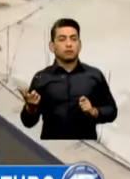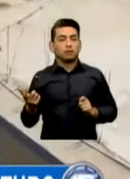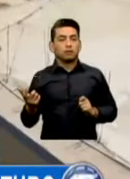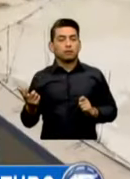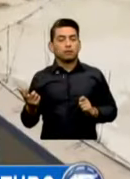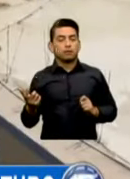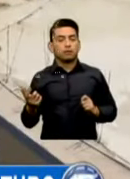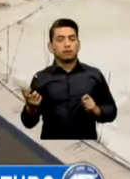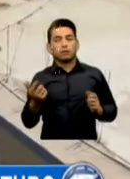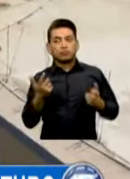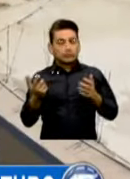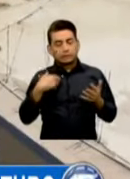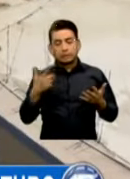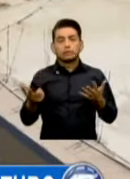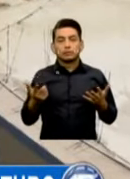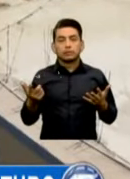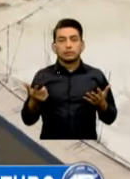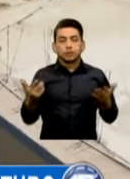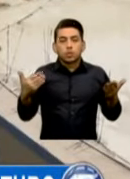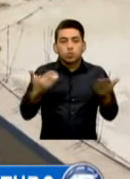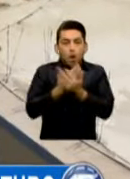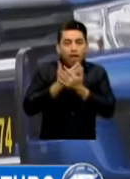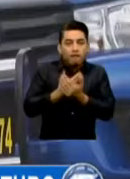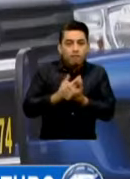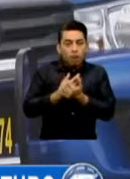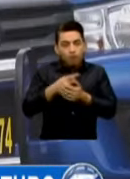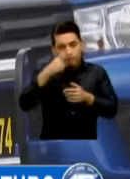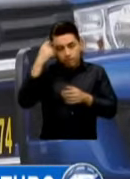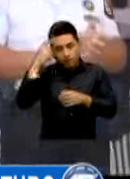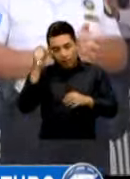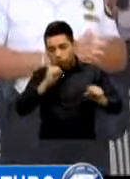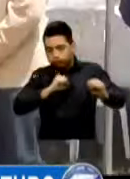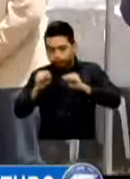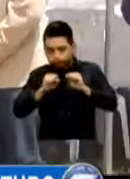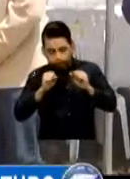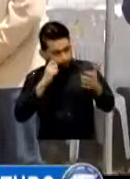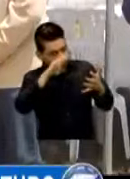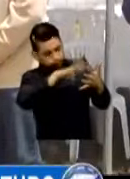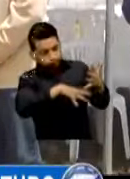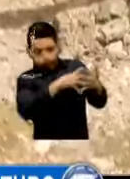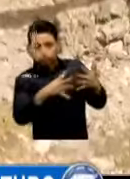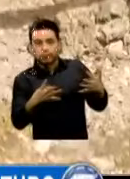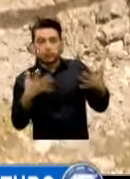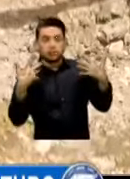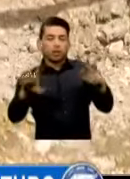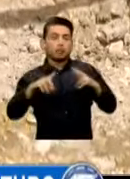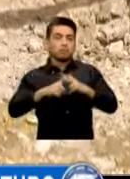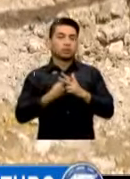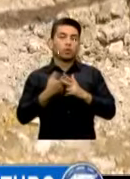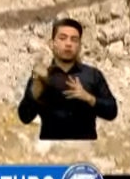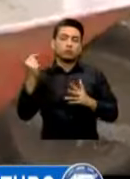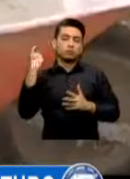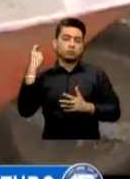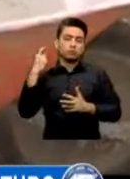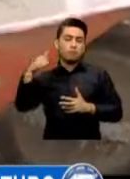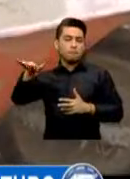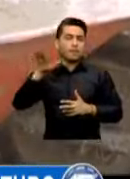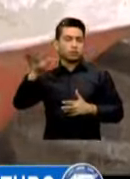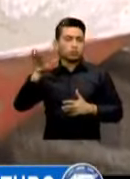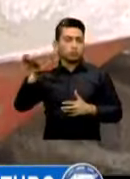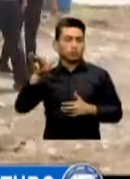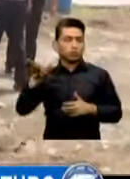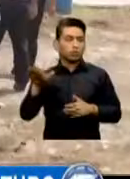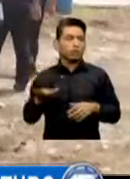Diseñado Una Estrategia De Transformación Policial Que Ya Inició Desde El Mes De Marzo Esta Estrategia Será